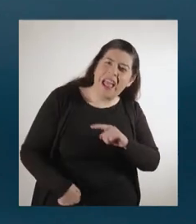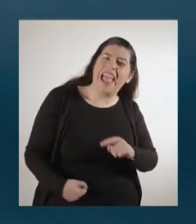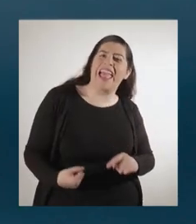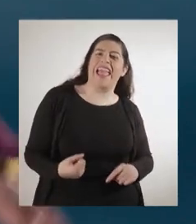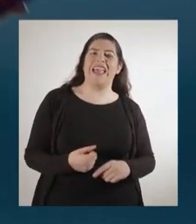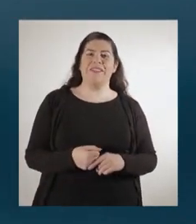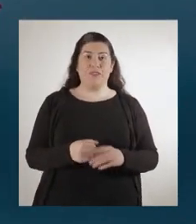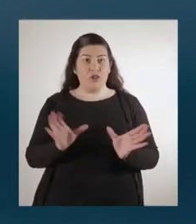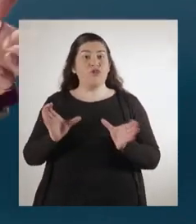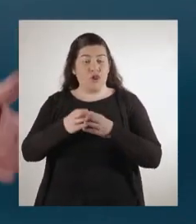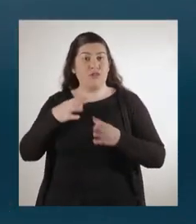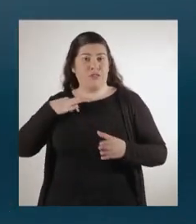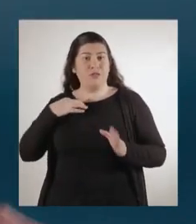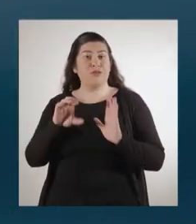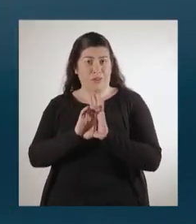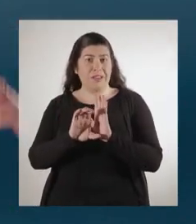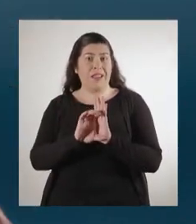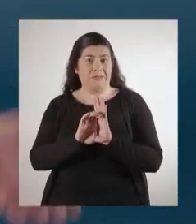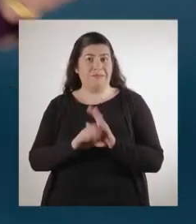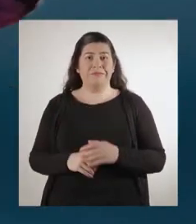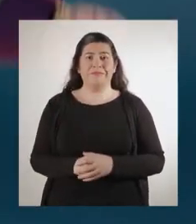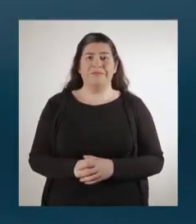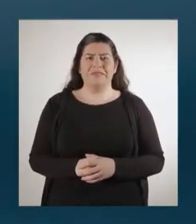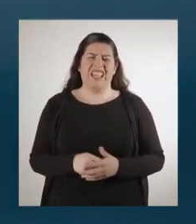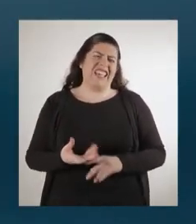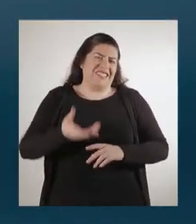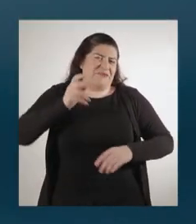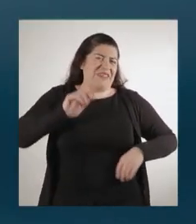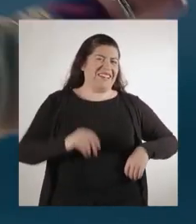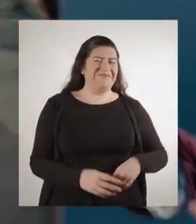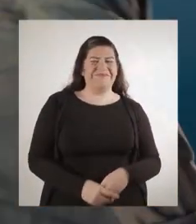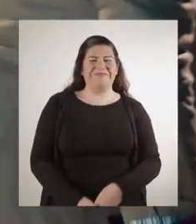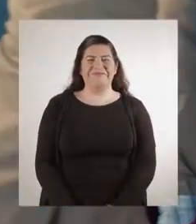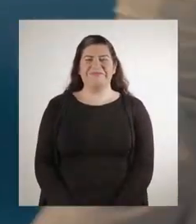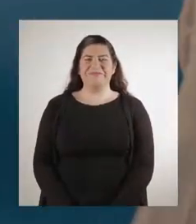¡Apruebo! Y con convención constitucional. ¡Qué tanta wea!